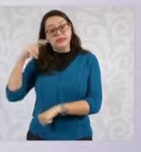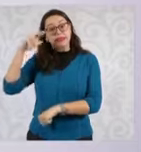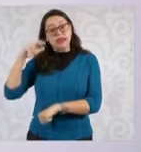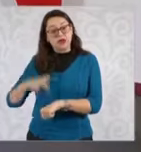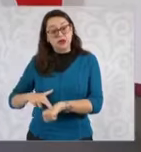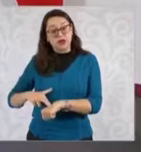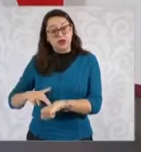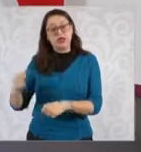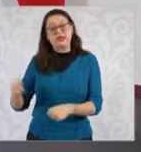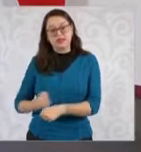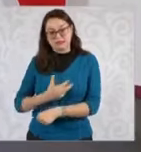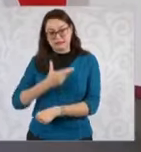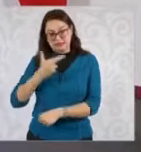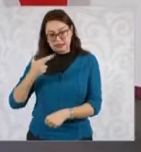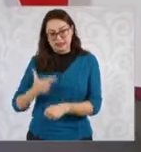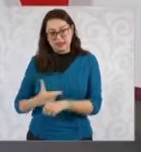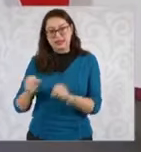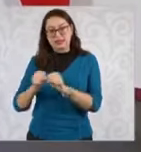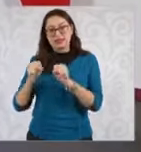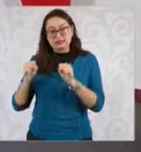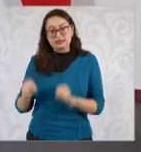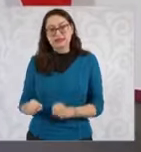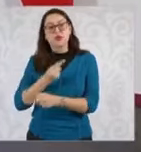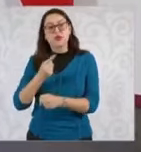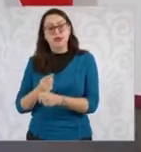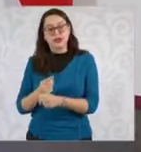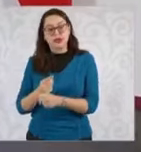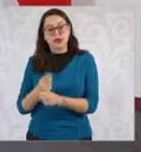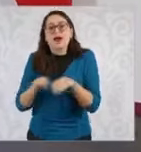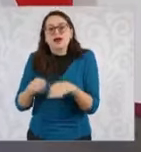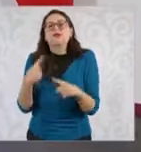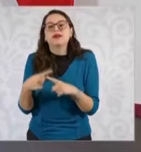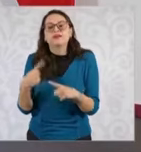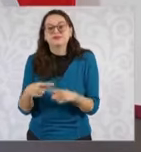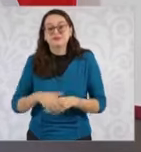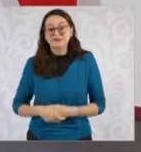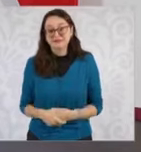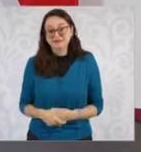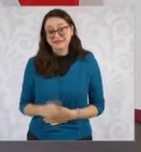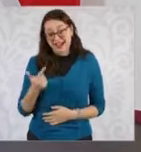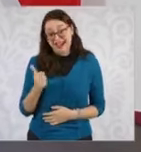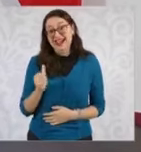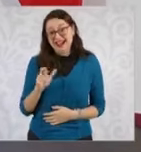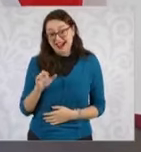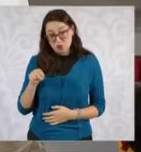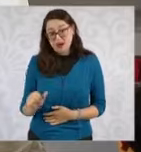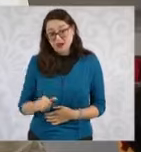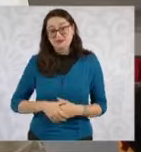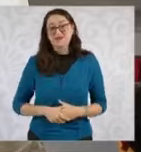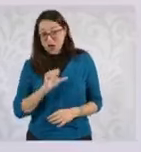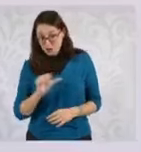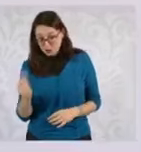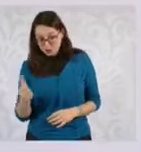del Secretariado Ejecutivo del Sistema Nacional de Seguridad Pública, con García Luna. Fue luchaje estelar de la ministra Piña.